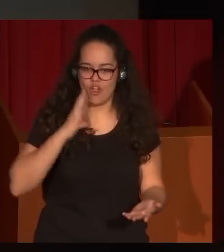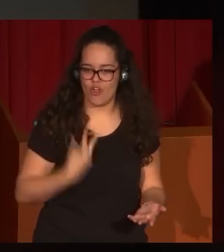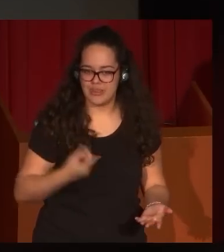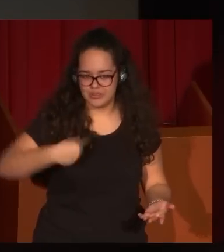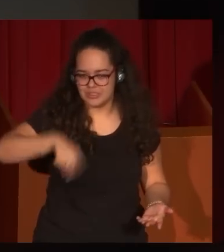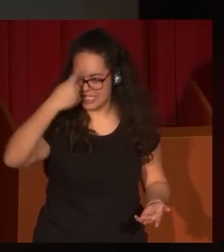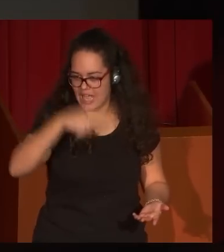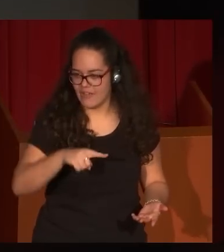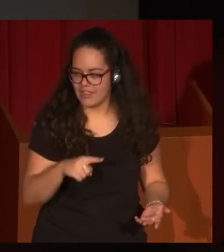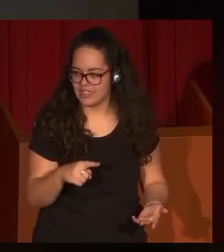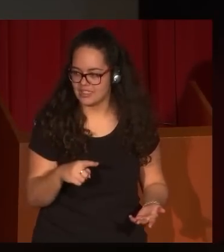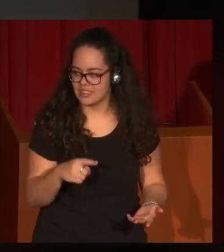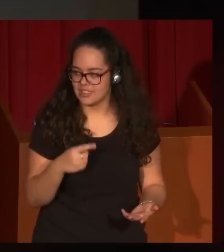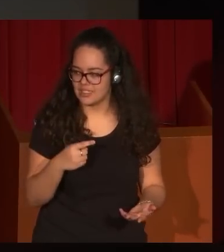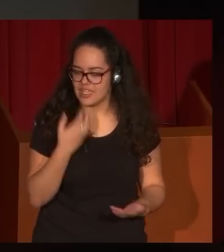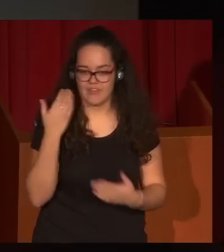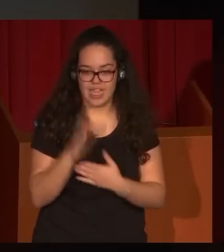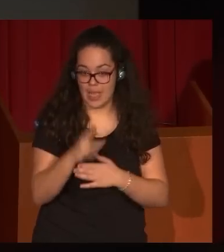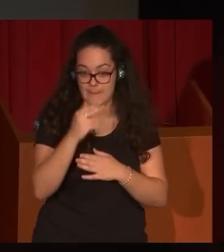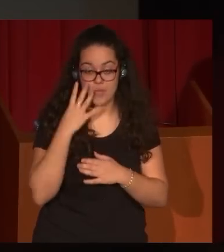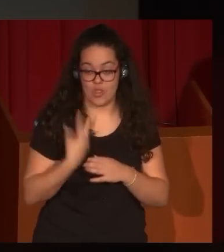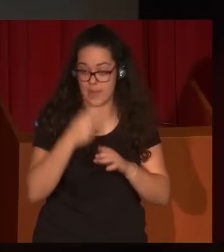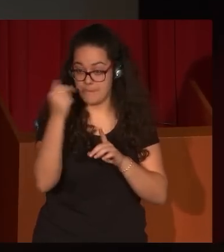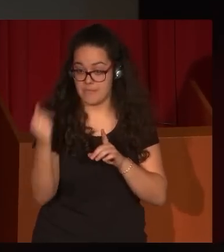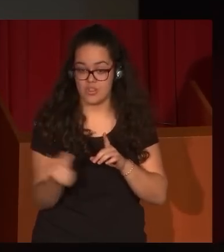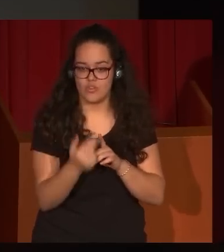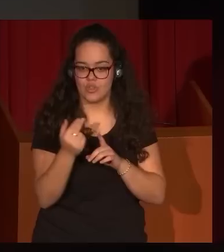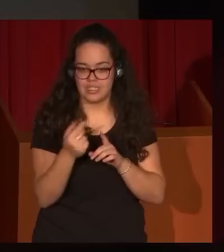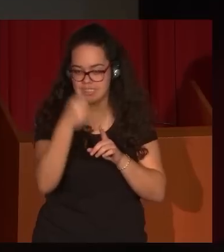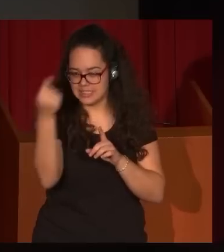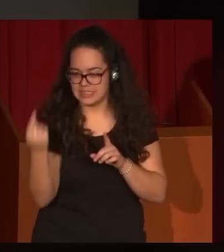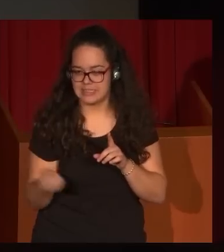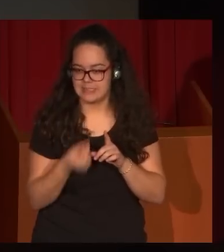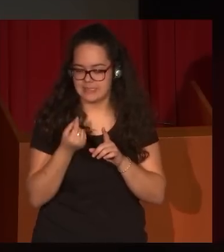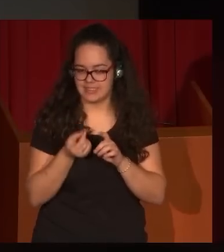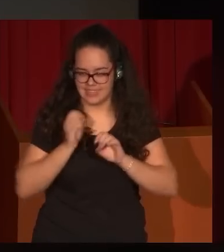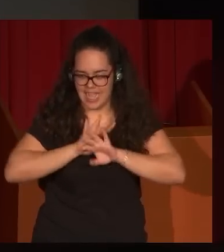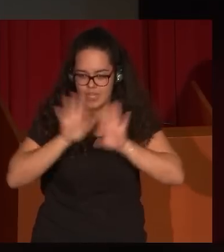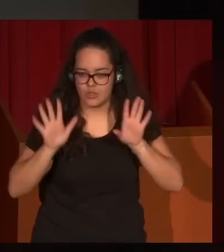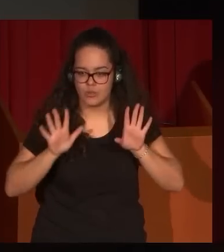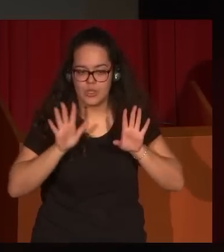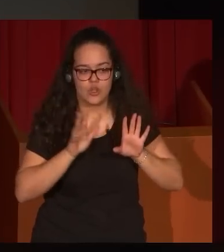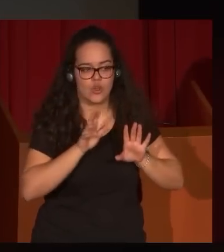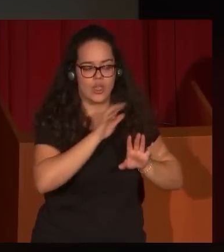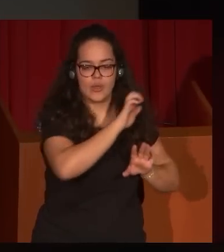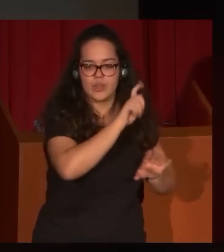saben, refleja en sus pinturas y sobre todo en sus dibujos y estampas. Pues bien, lo que hace Lucas es reproducir ese